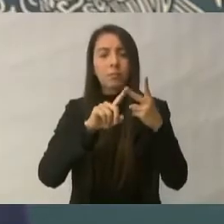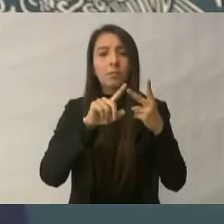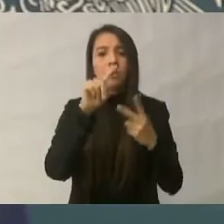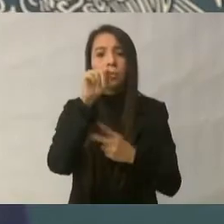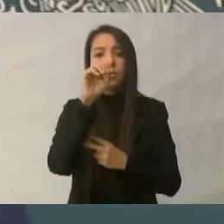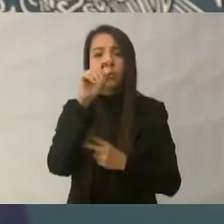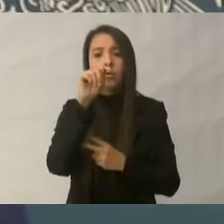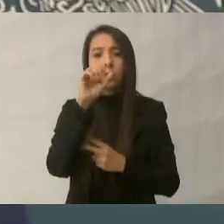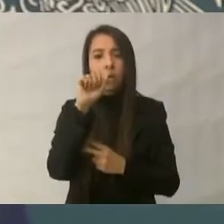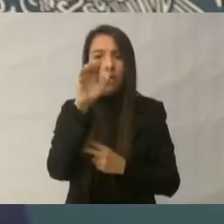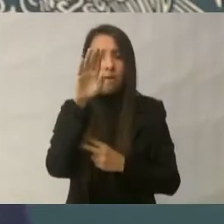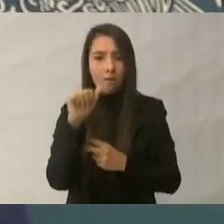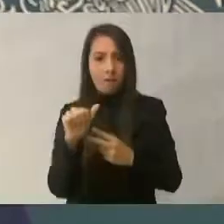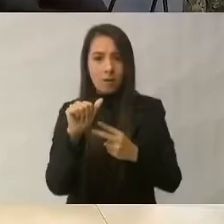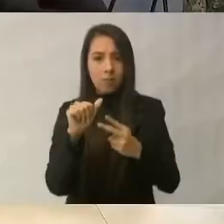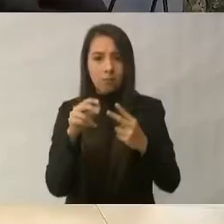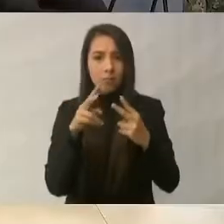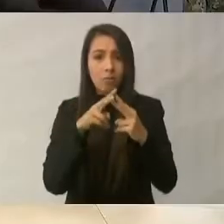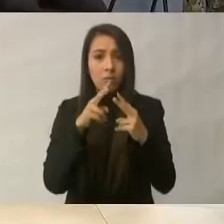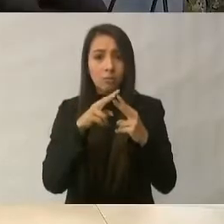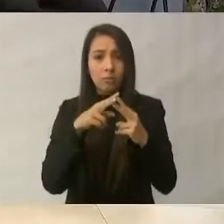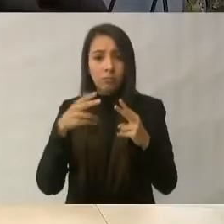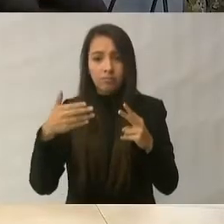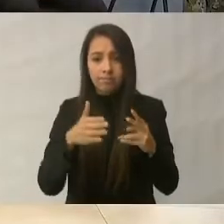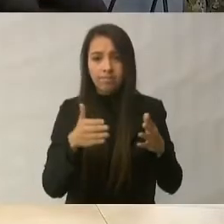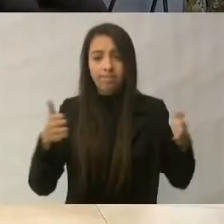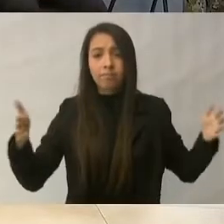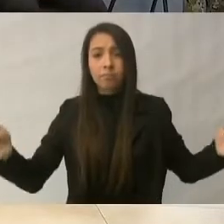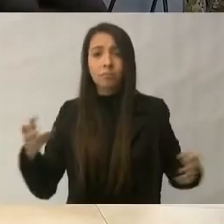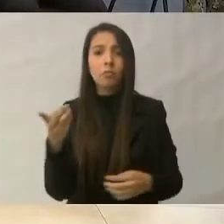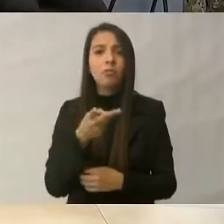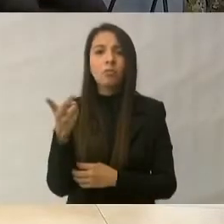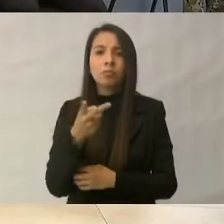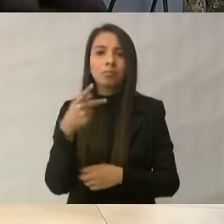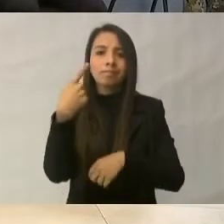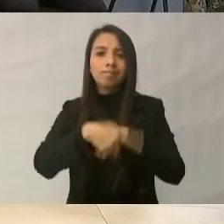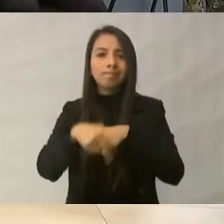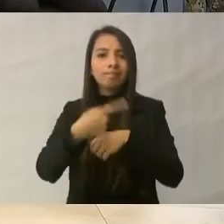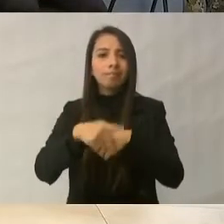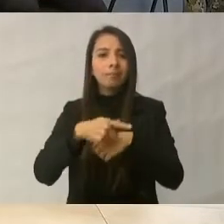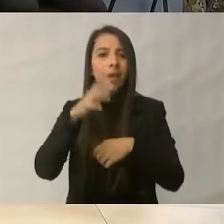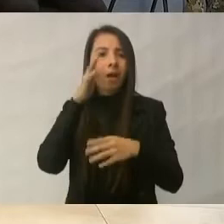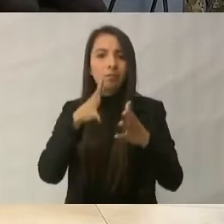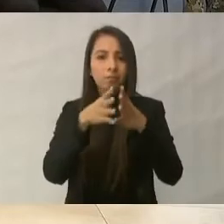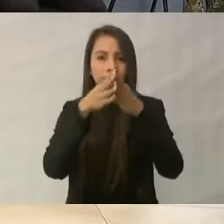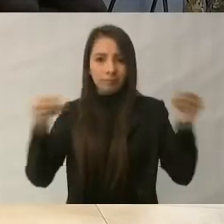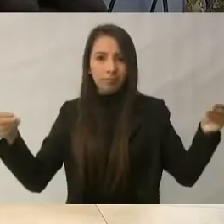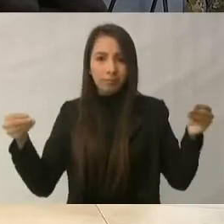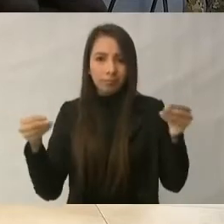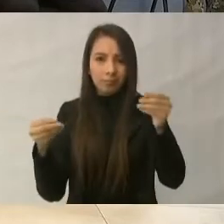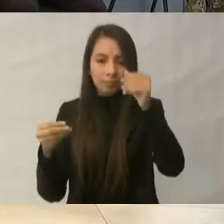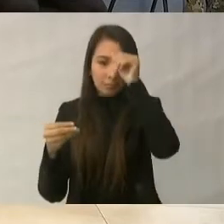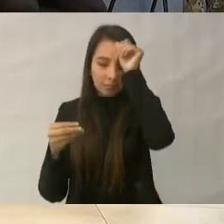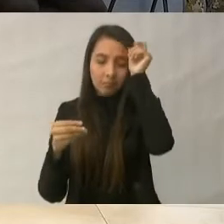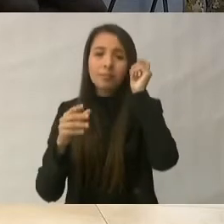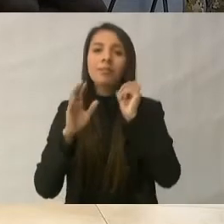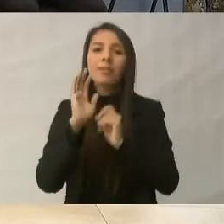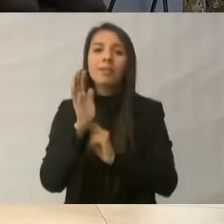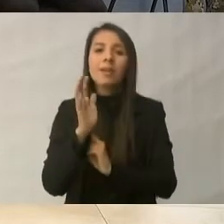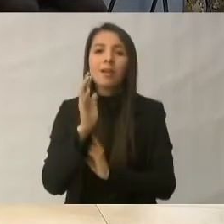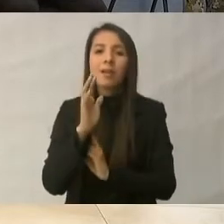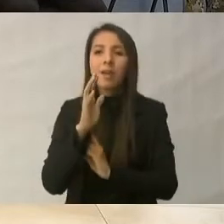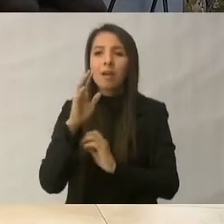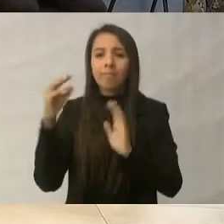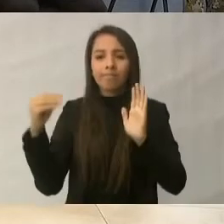ellas, la totuaba, ambas en peligro de extinción, declarada por las autoridades internacionales como